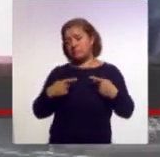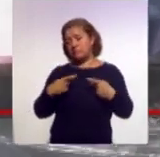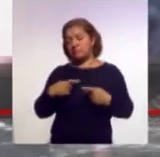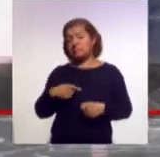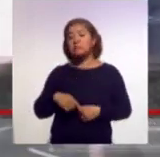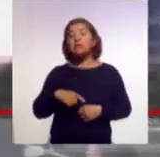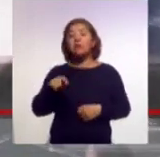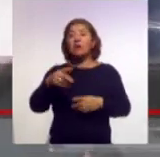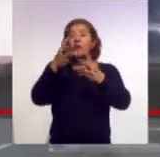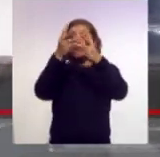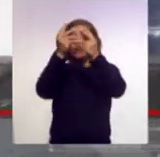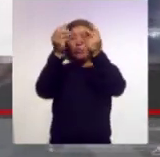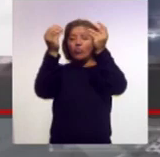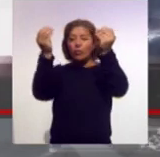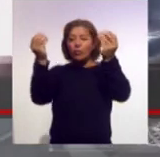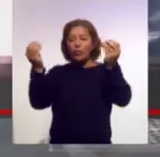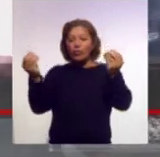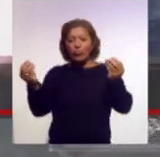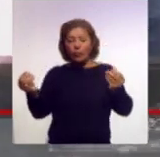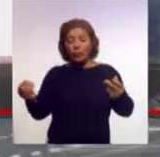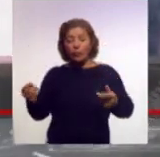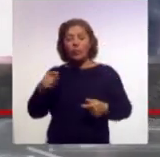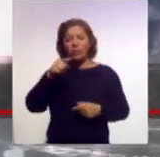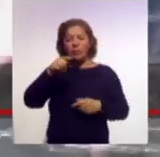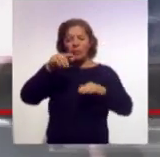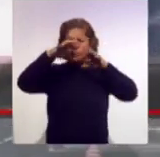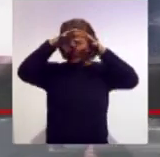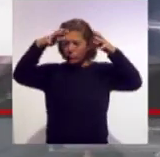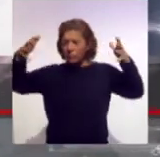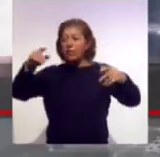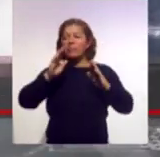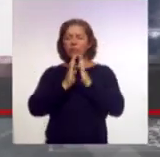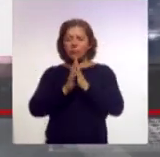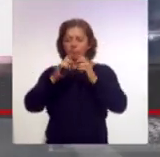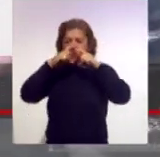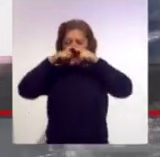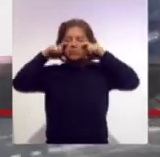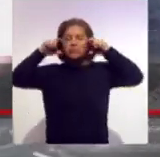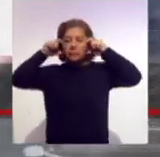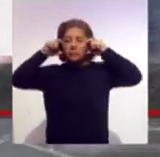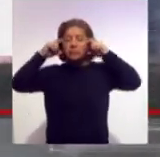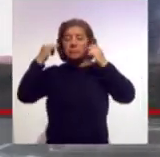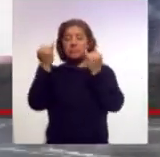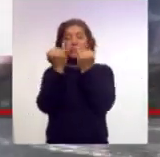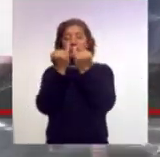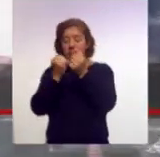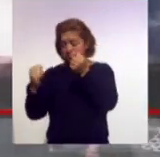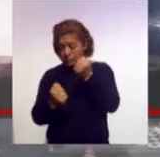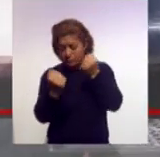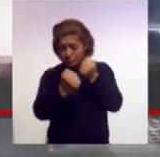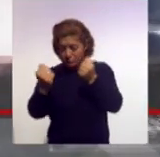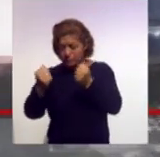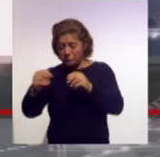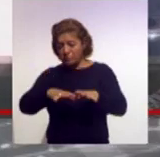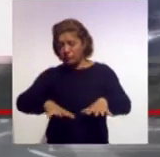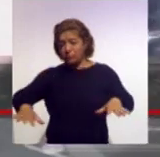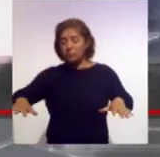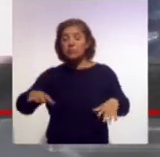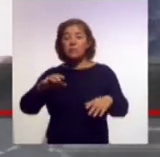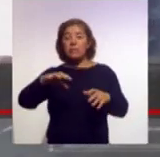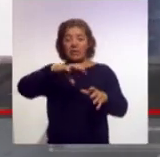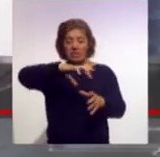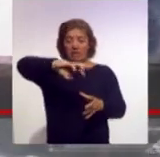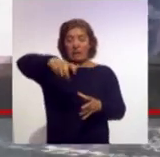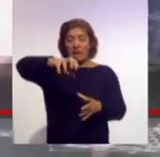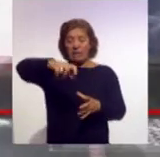ceniza volcánica, les recomendamos cubrir nariz y boca, barrer la ceniza de techos, cubrir depósitos de gas, no